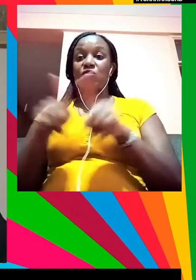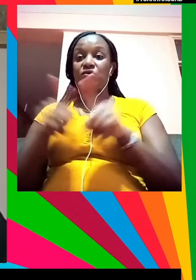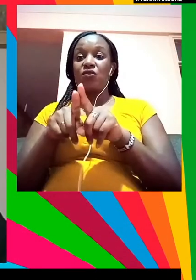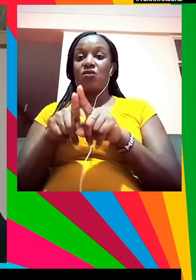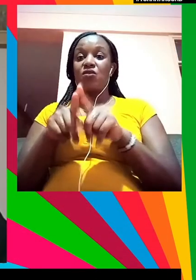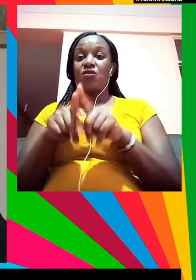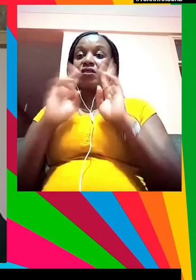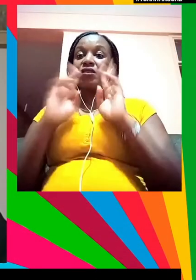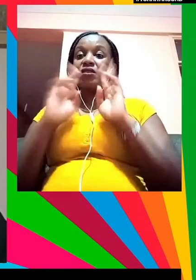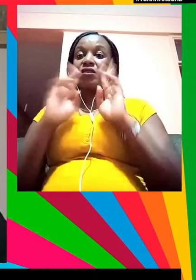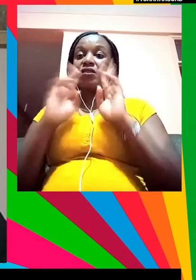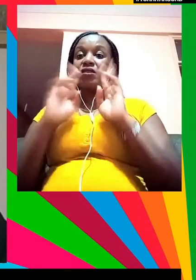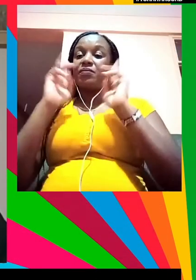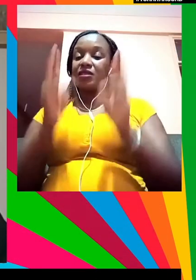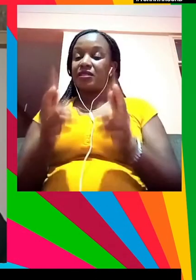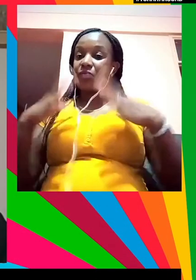y la incluyen.